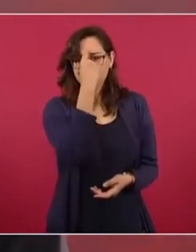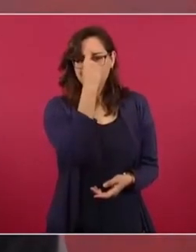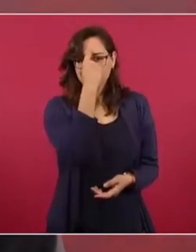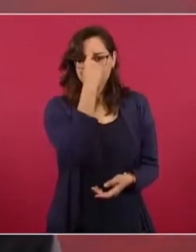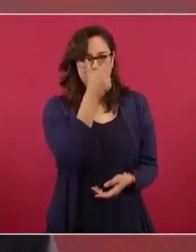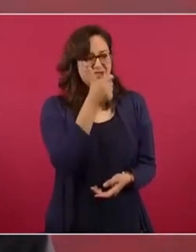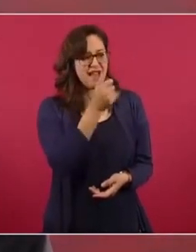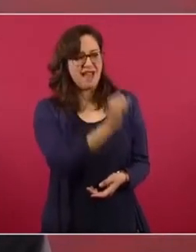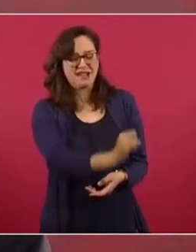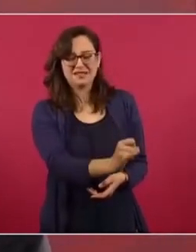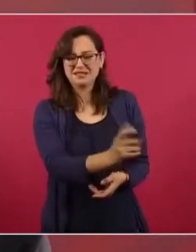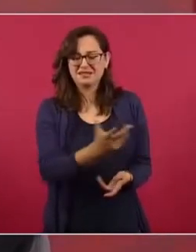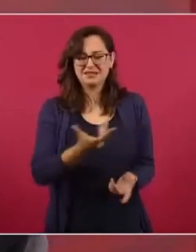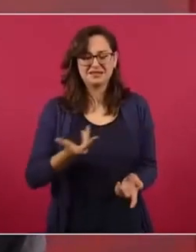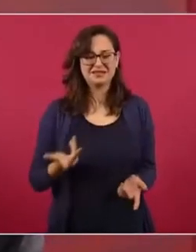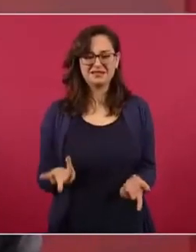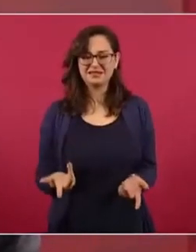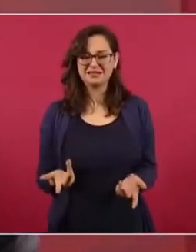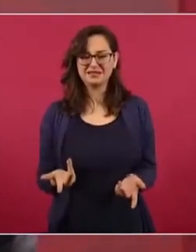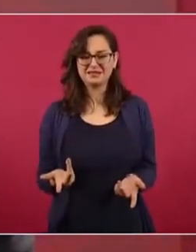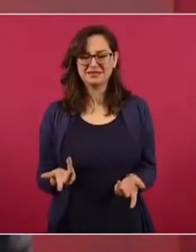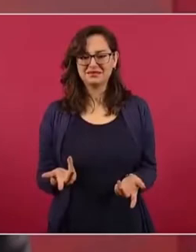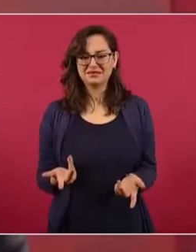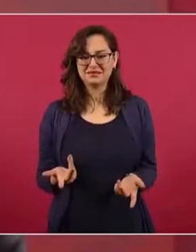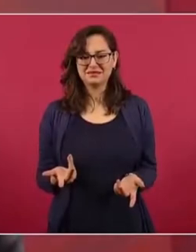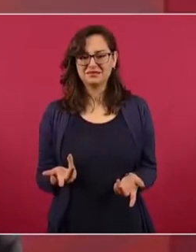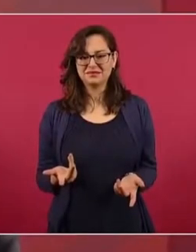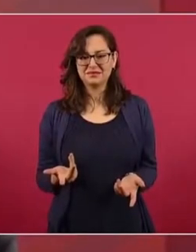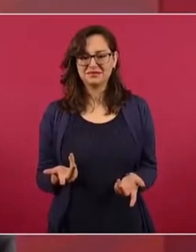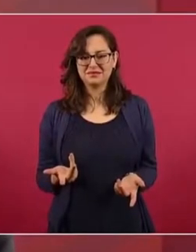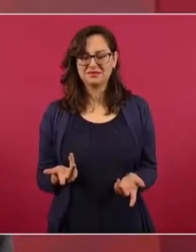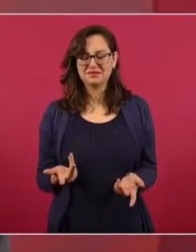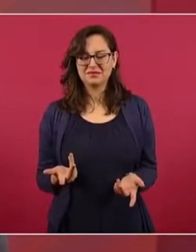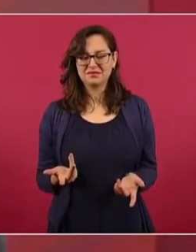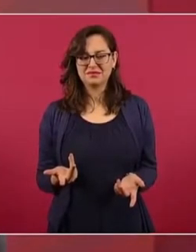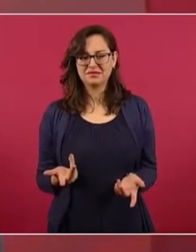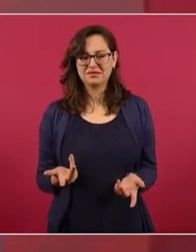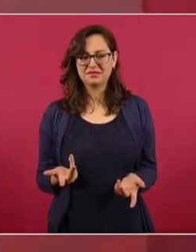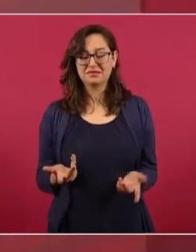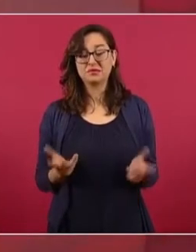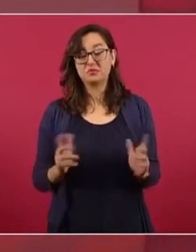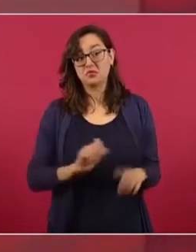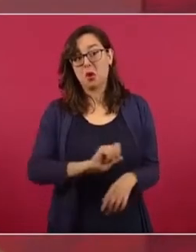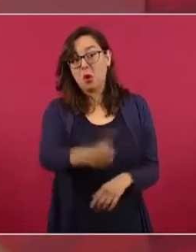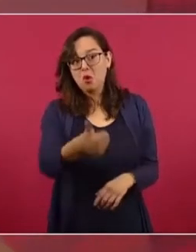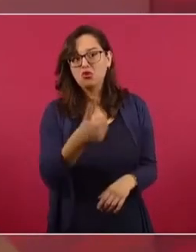Castañeda,